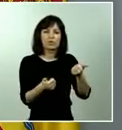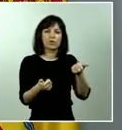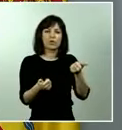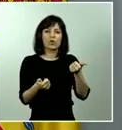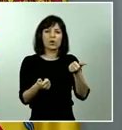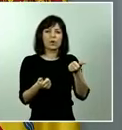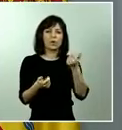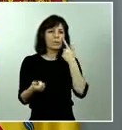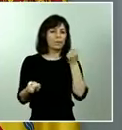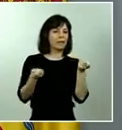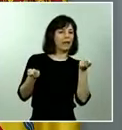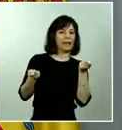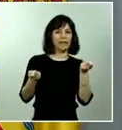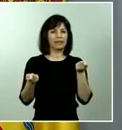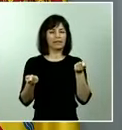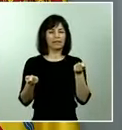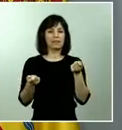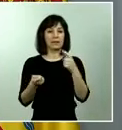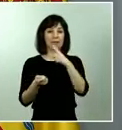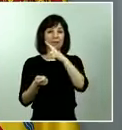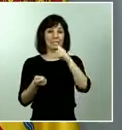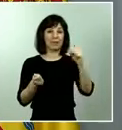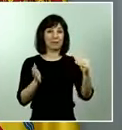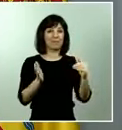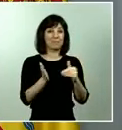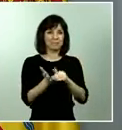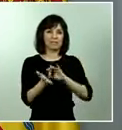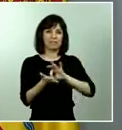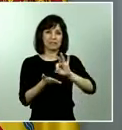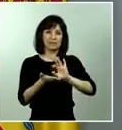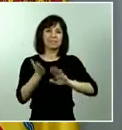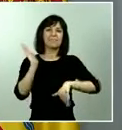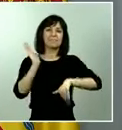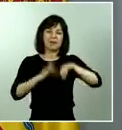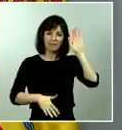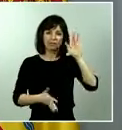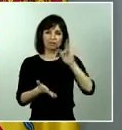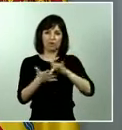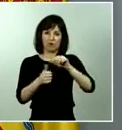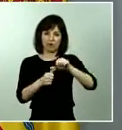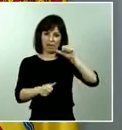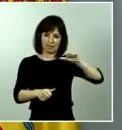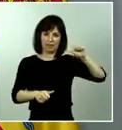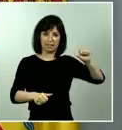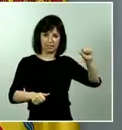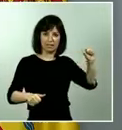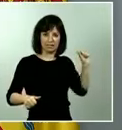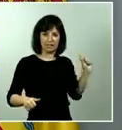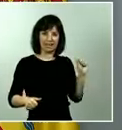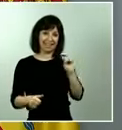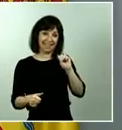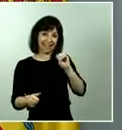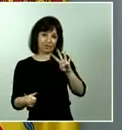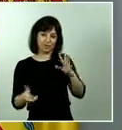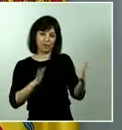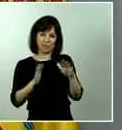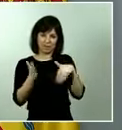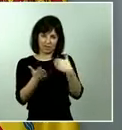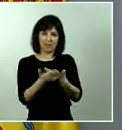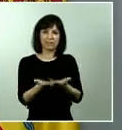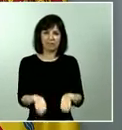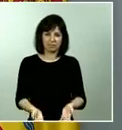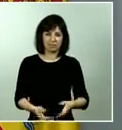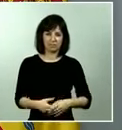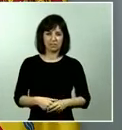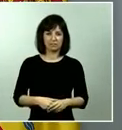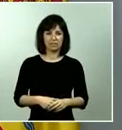Más de 100.000 servicios se llevan realizando en ese sentido desde el 14 de marzo pasado. En esos